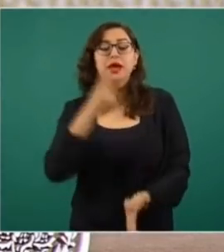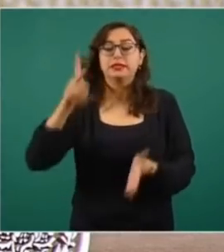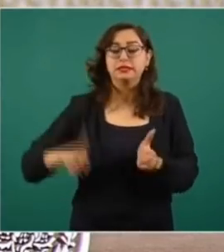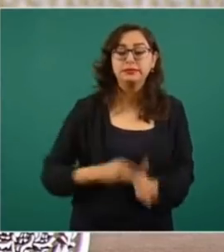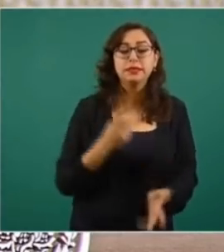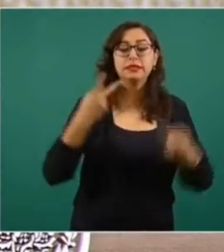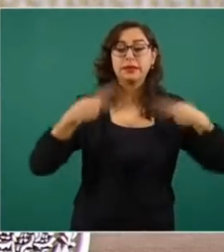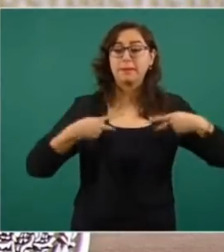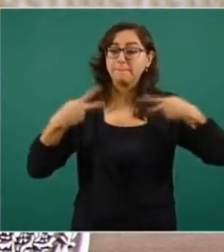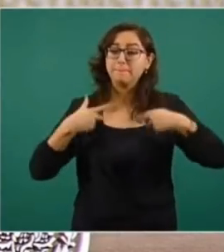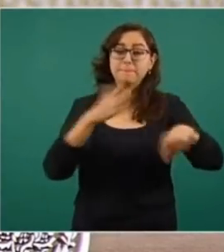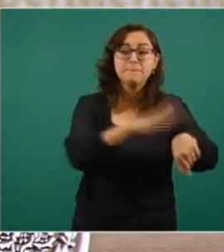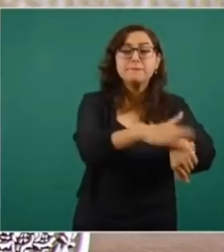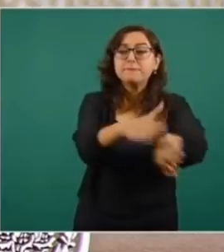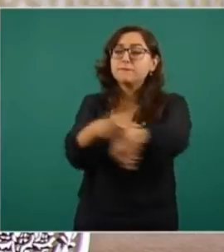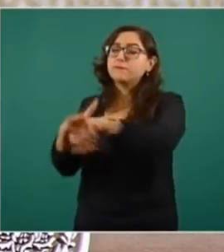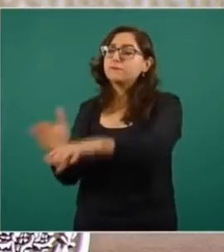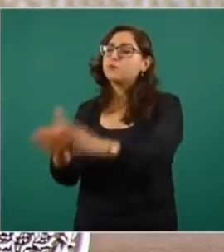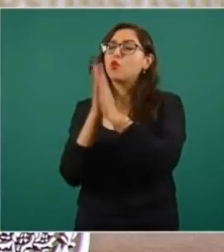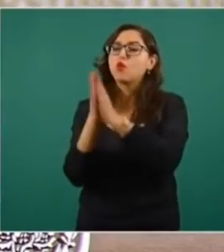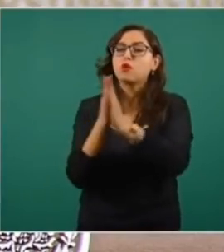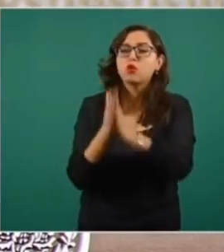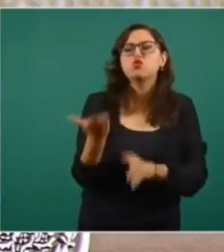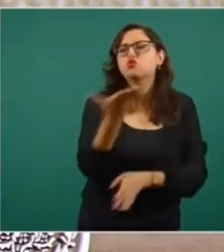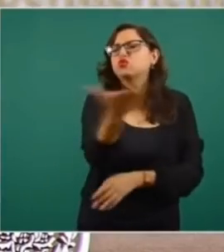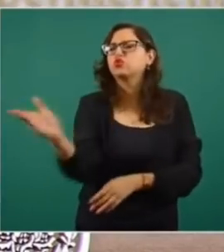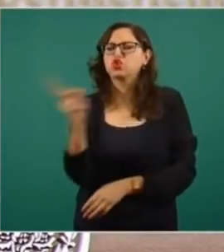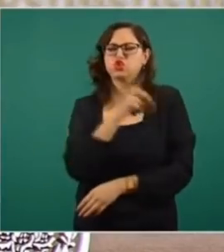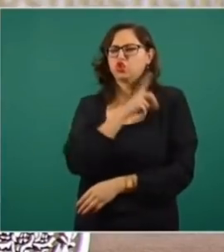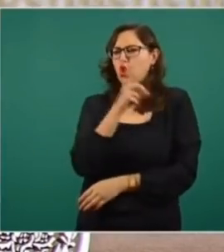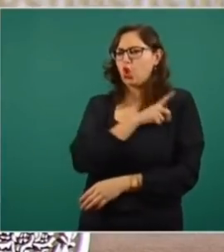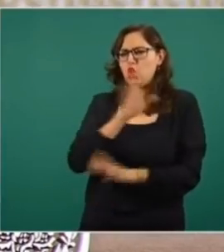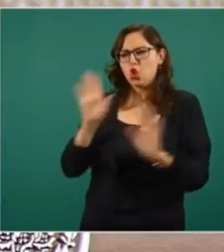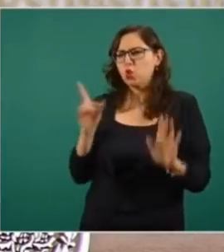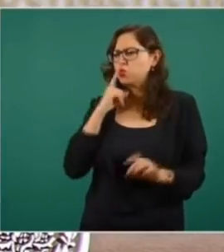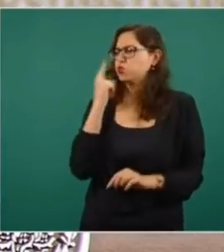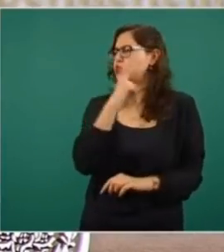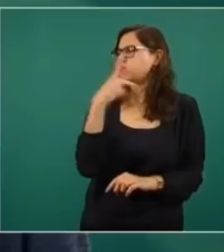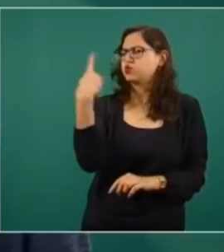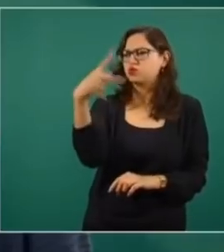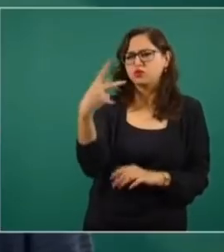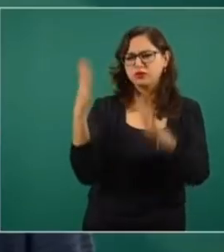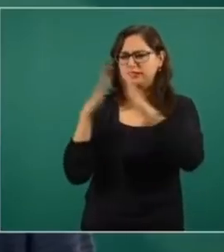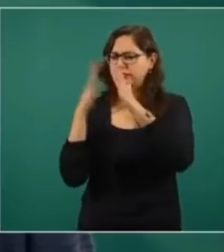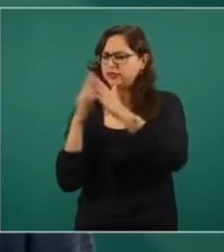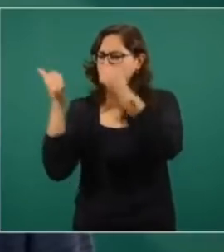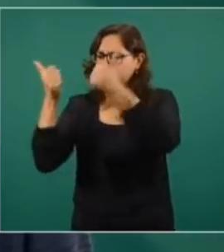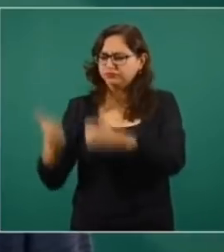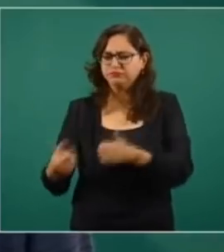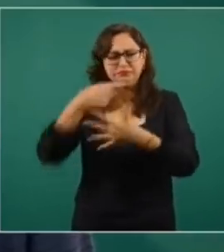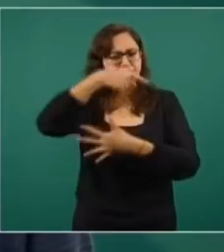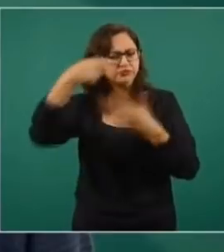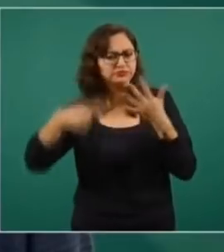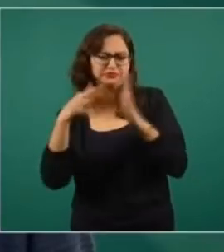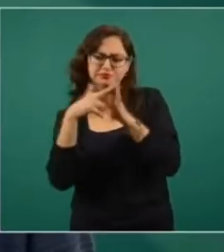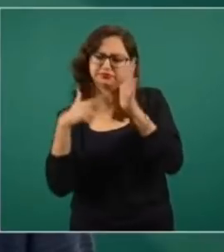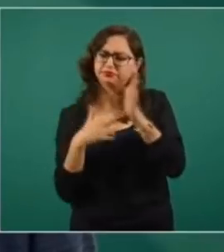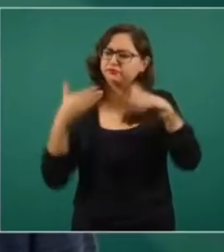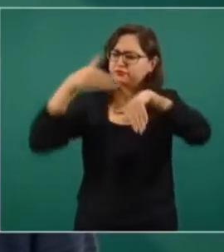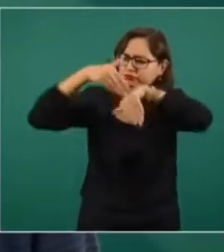que se autoconfine y respete las medidas que están siendo dictadas por el sector salud.